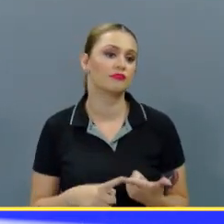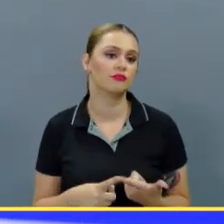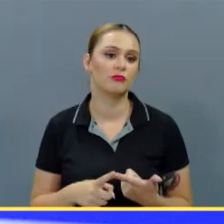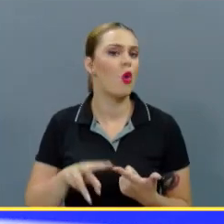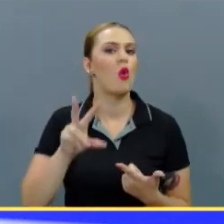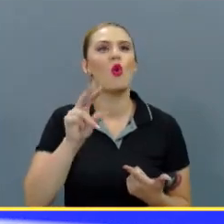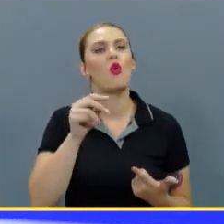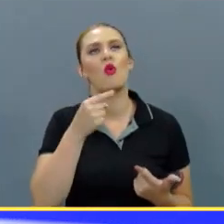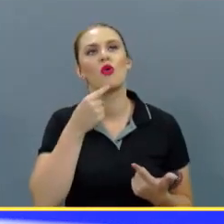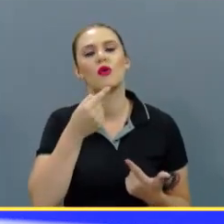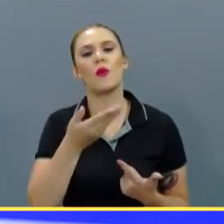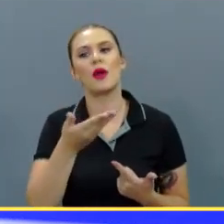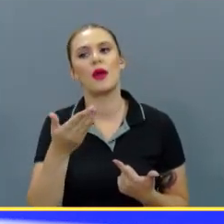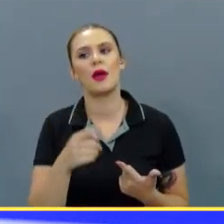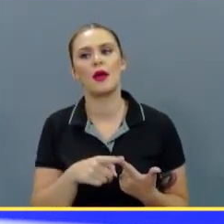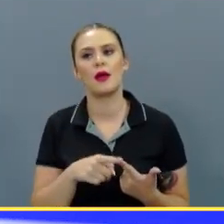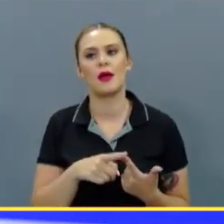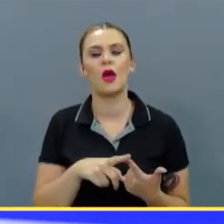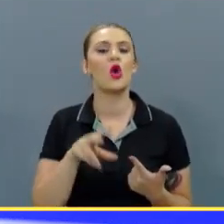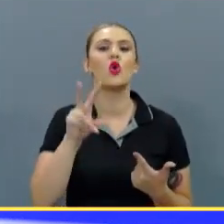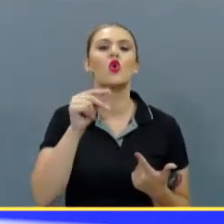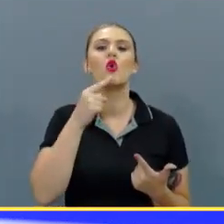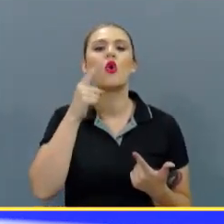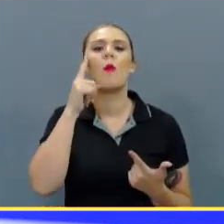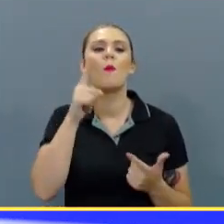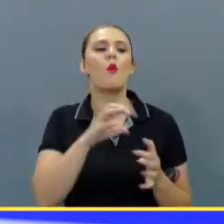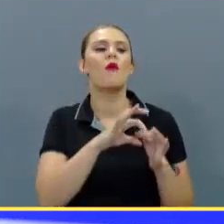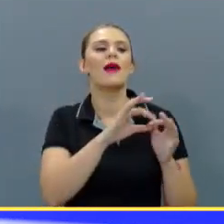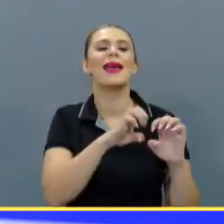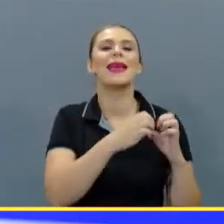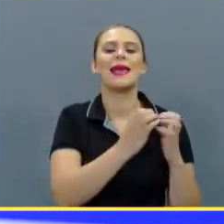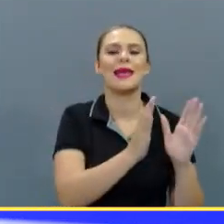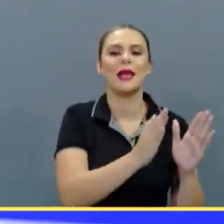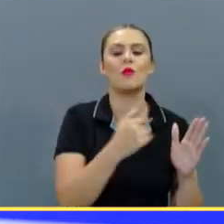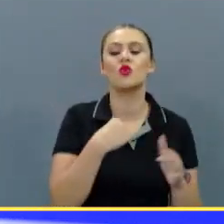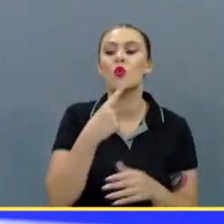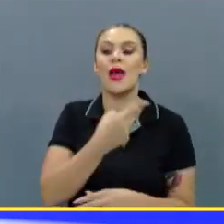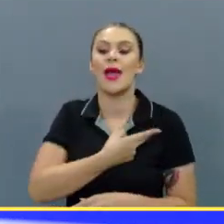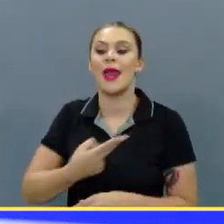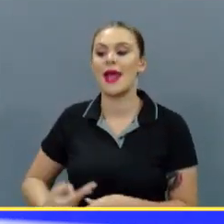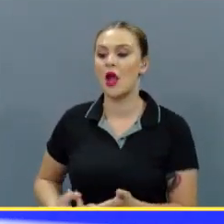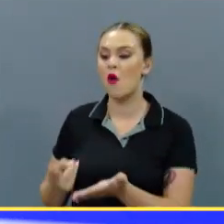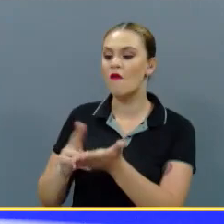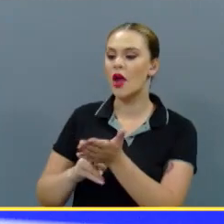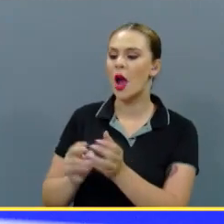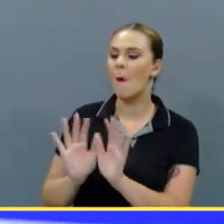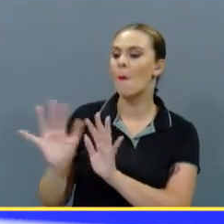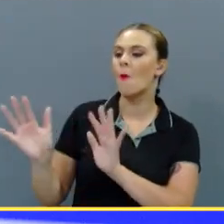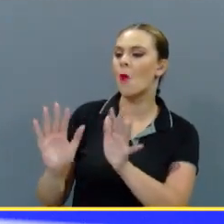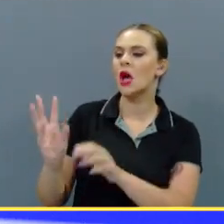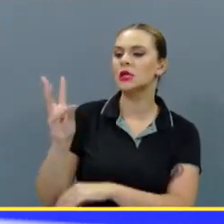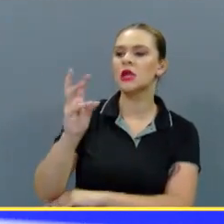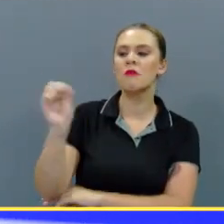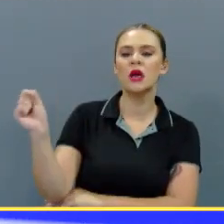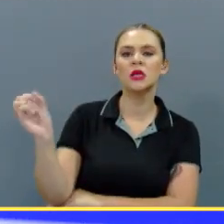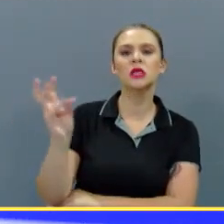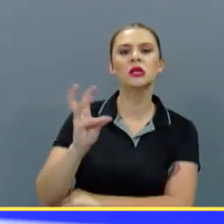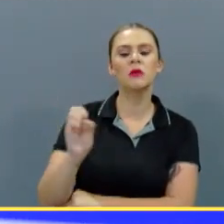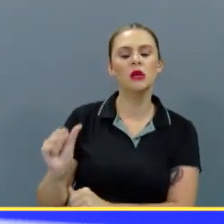No digo que... No lo digo por referencia al club. Te lo digo porque Herediano te ficha un portero generalmente cada seis meses.